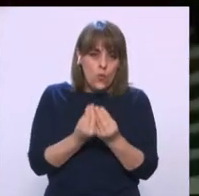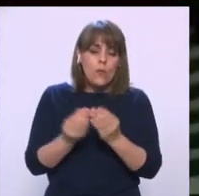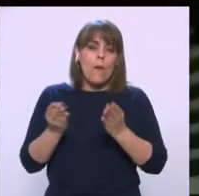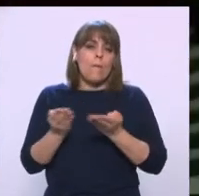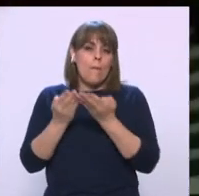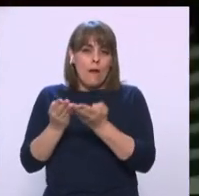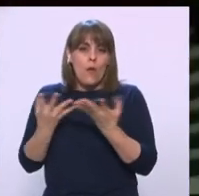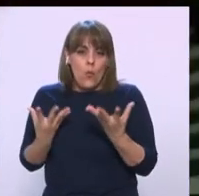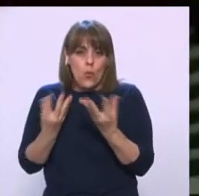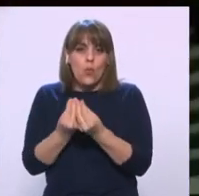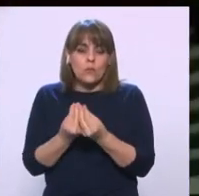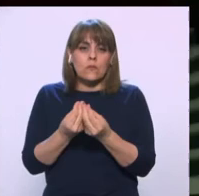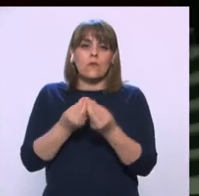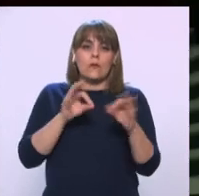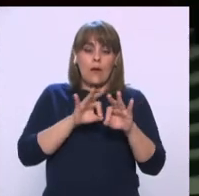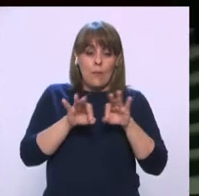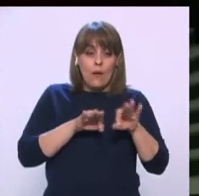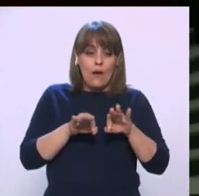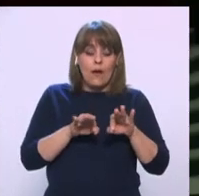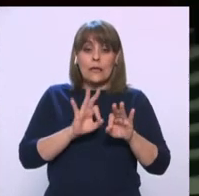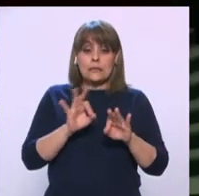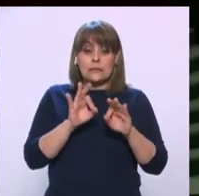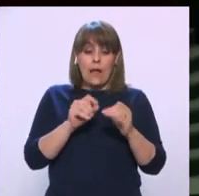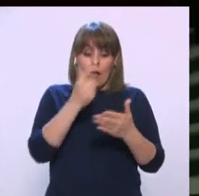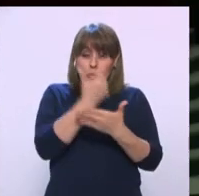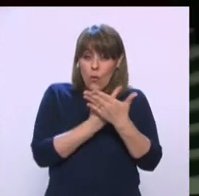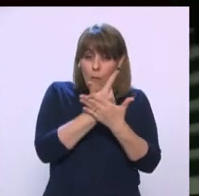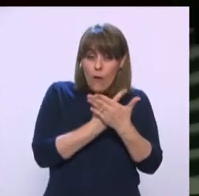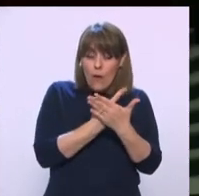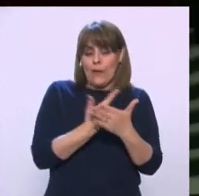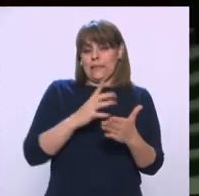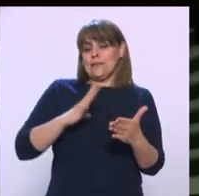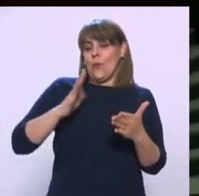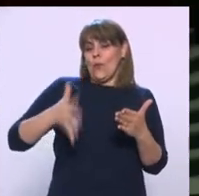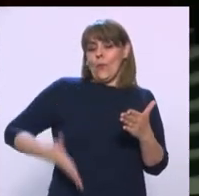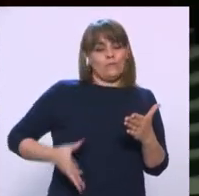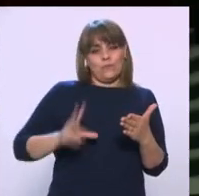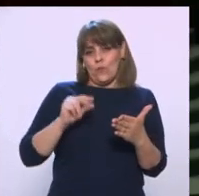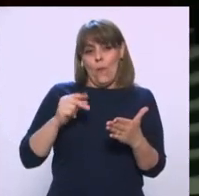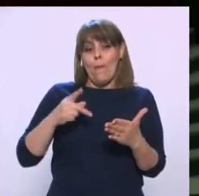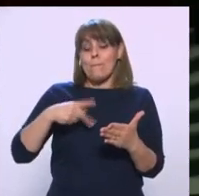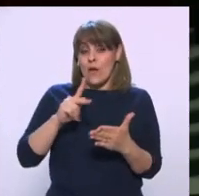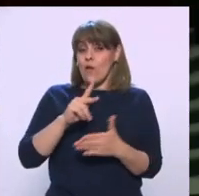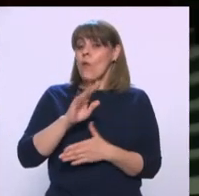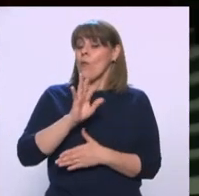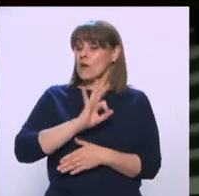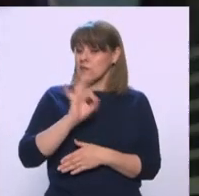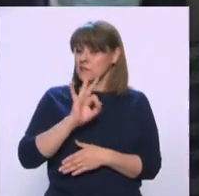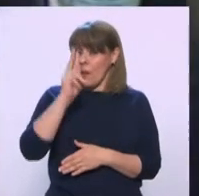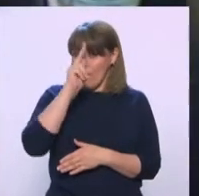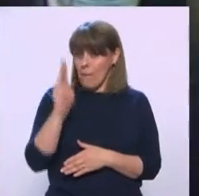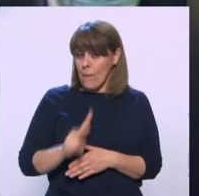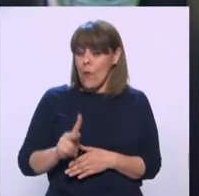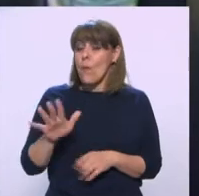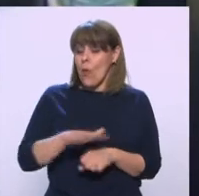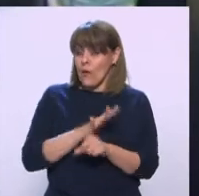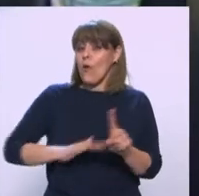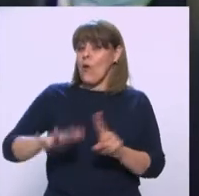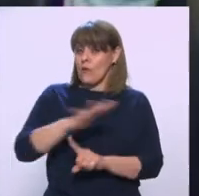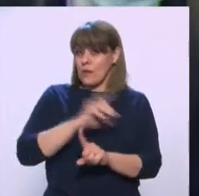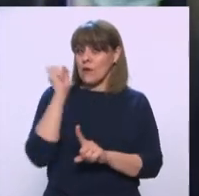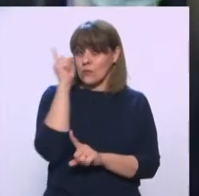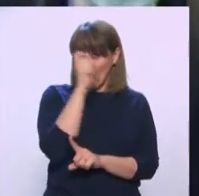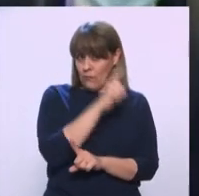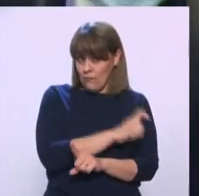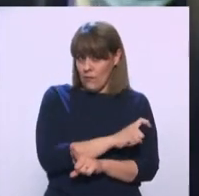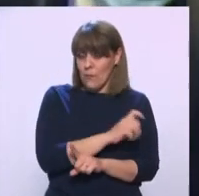Alcocer Señaló Que si bien Los datos No son motivo De orgullo Los resultados Pudieron ser Peores Dadas Las circunstancias Que en ningún Momento